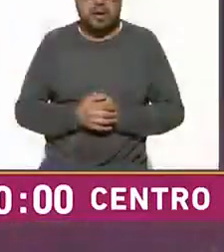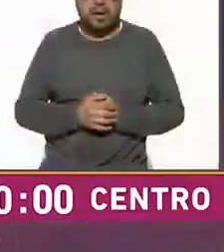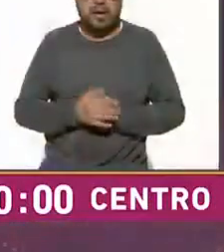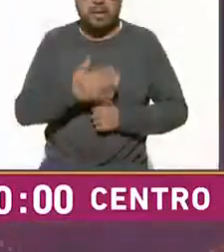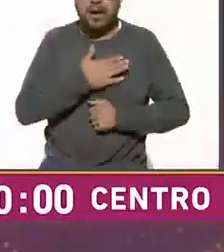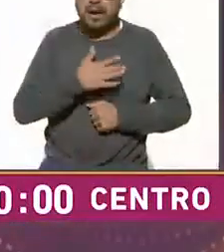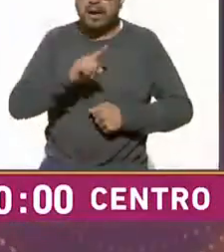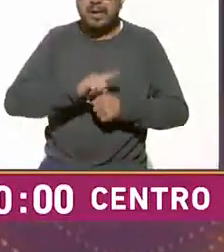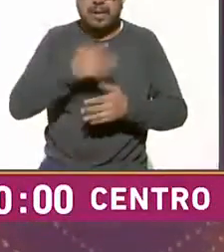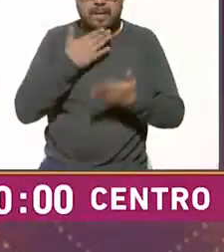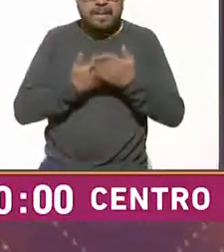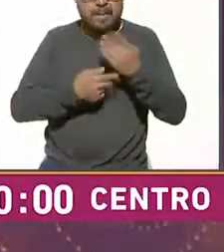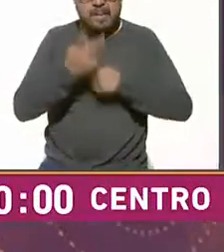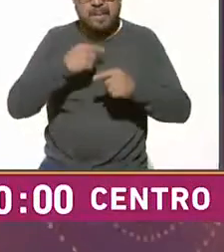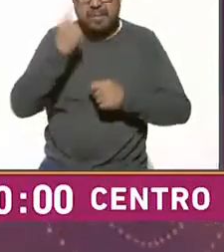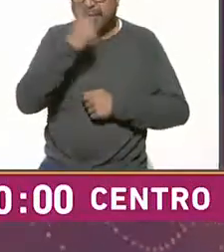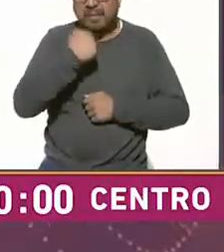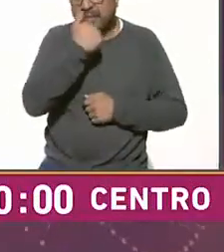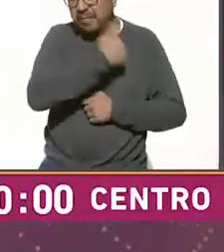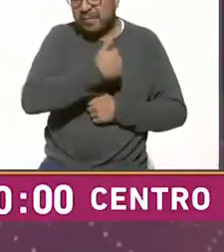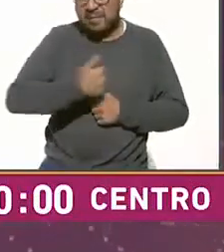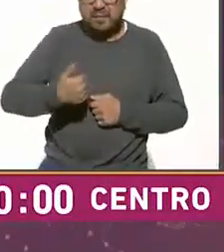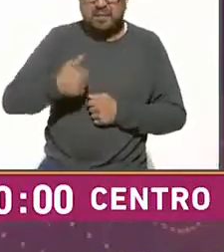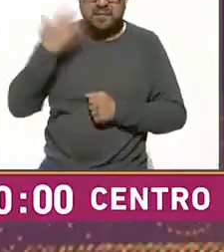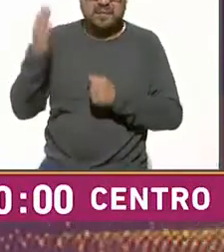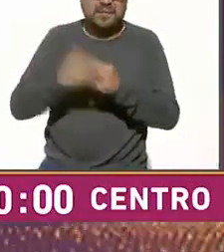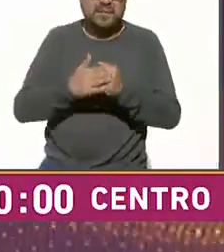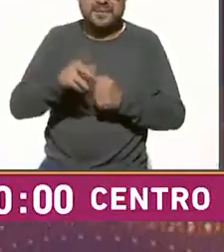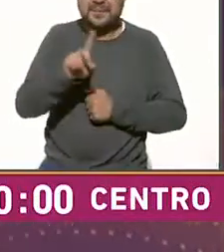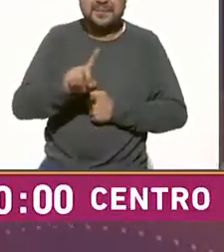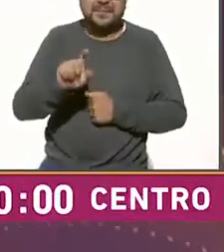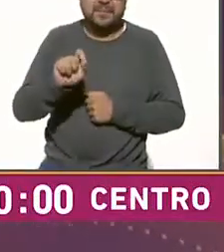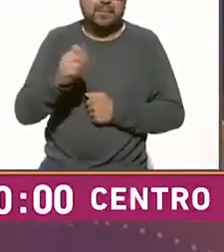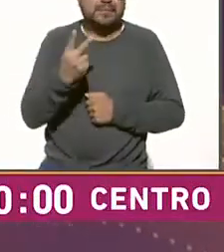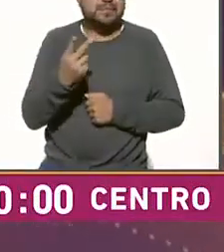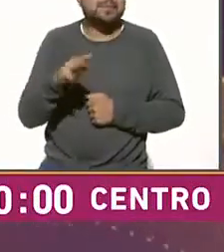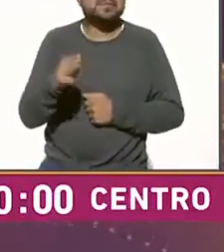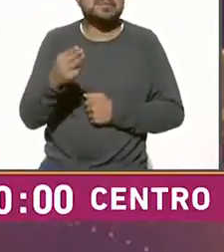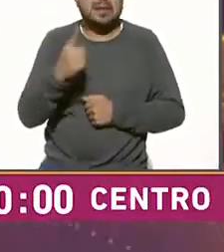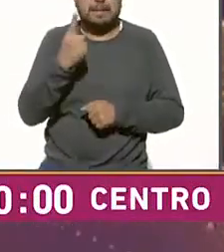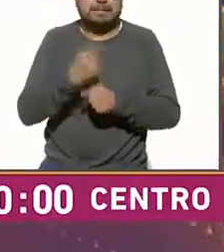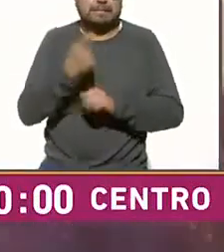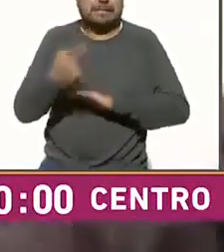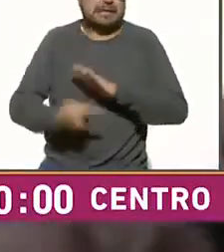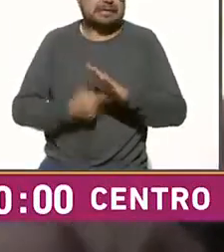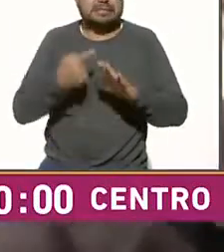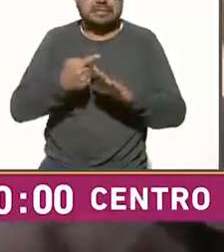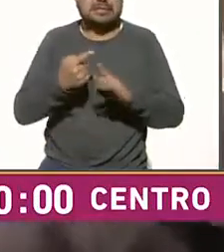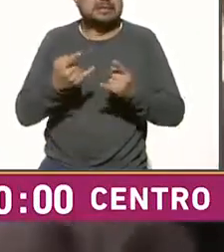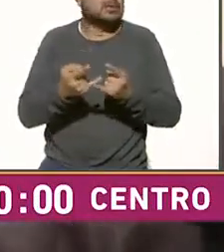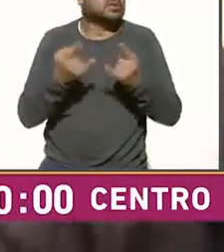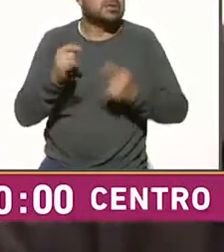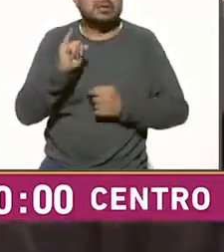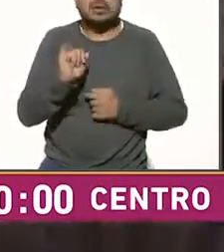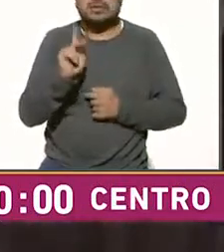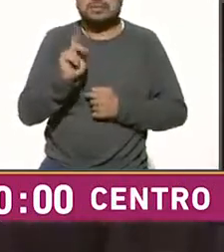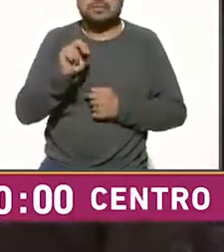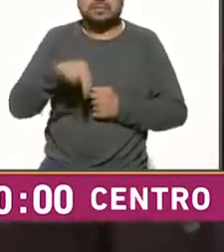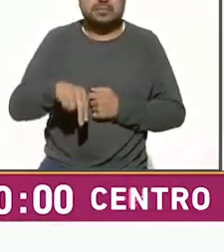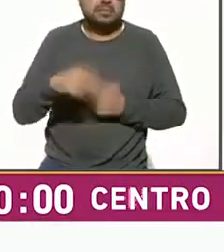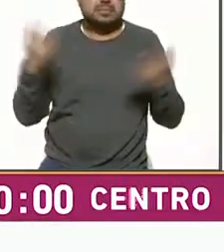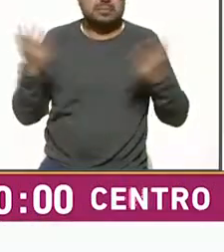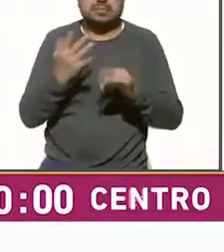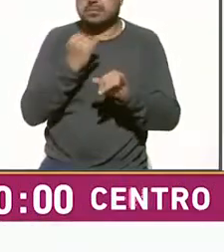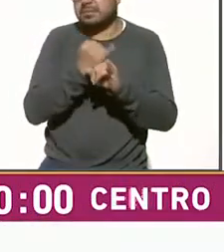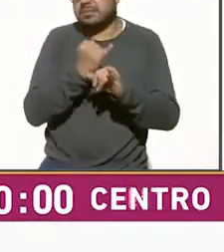Buenos días, bienvenidos a Cada Hora en la Hora. El próximo domingo 22 de mayo, por primera vez en la historia del IPN, se aplicará en línea